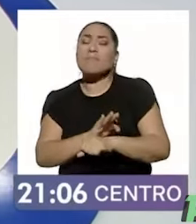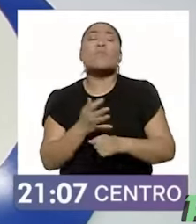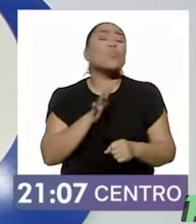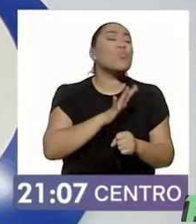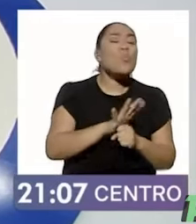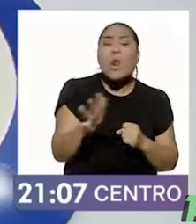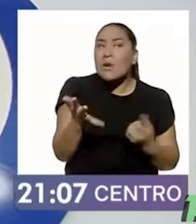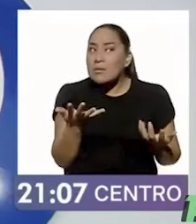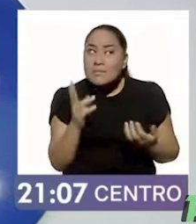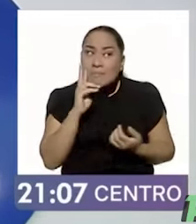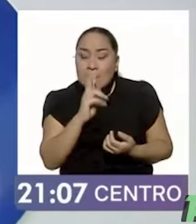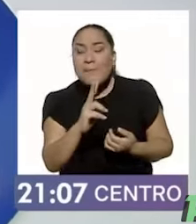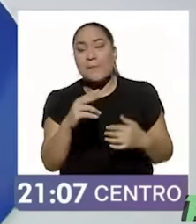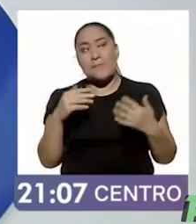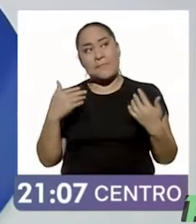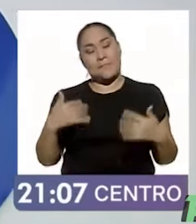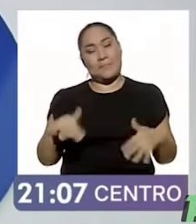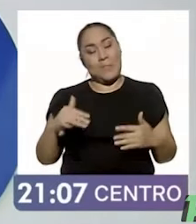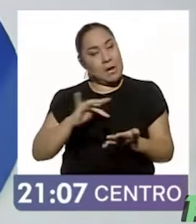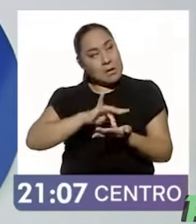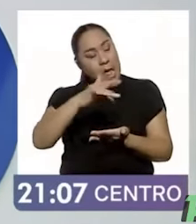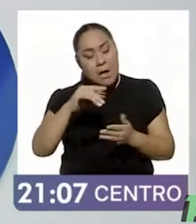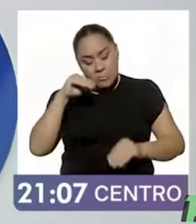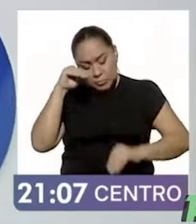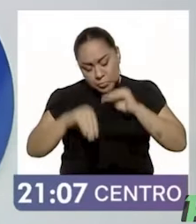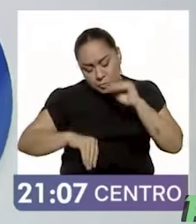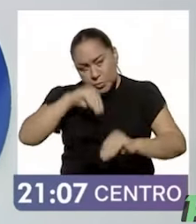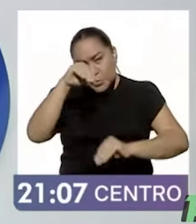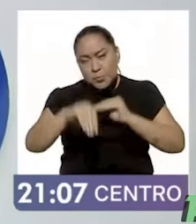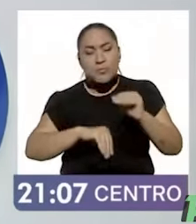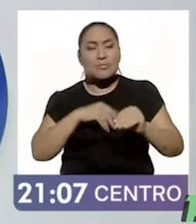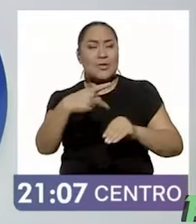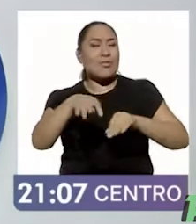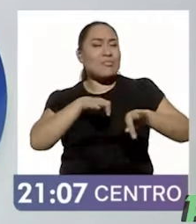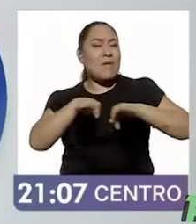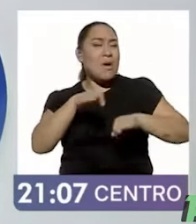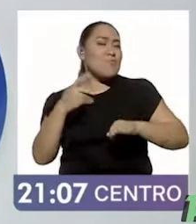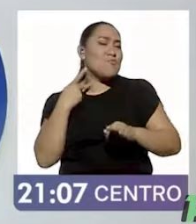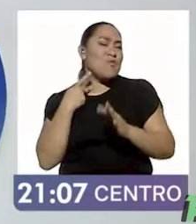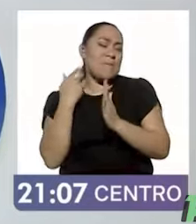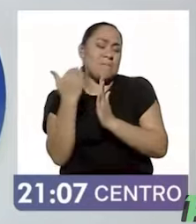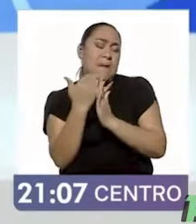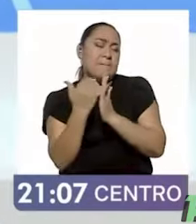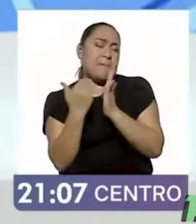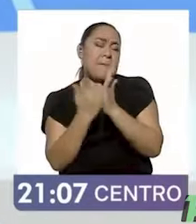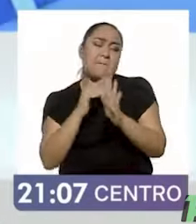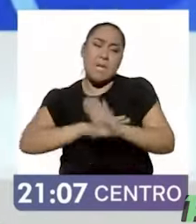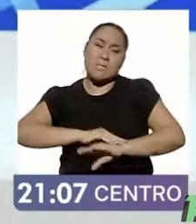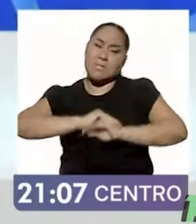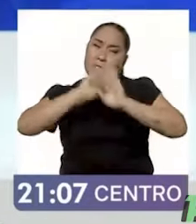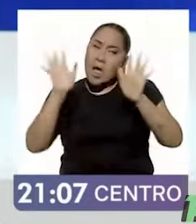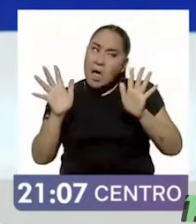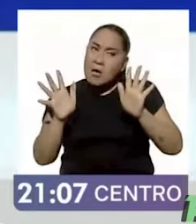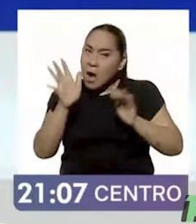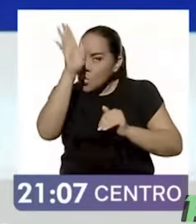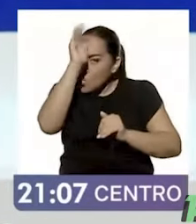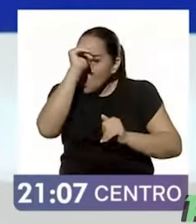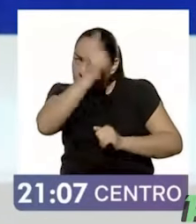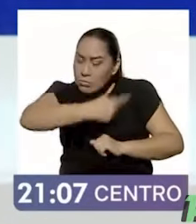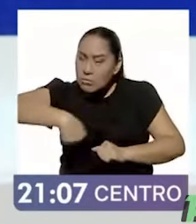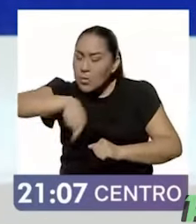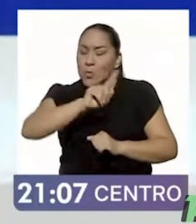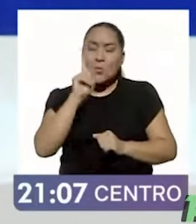es tener una agenda política muy clara que todas las mujeres compartimos. Ellas están tomando